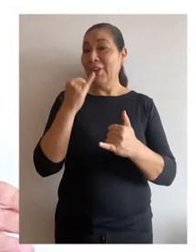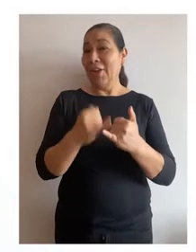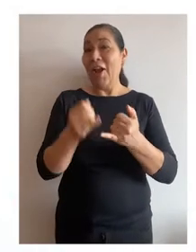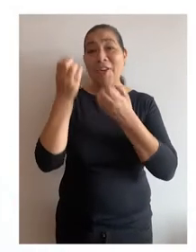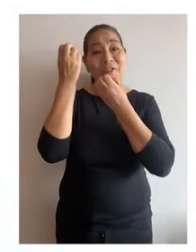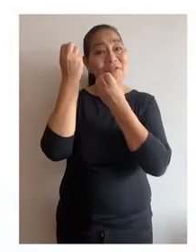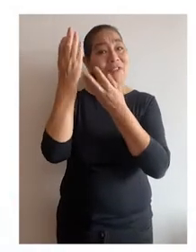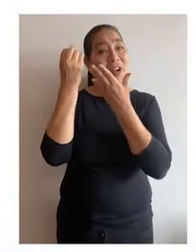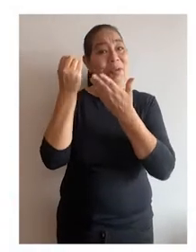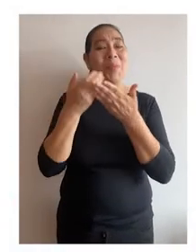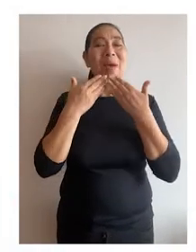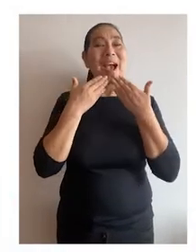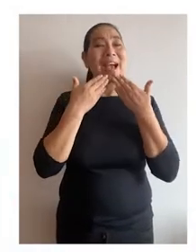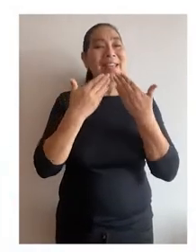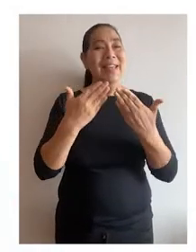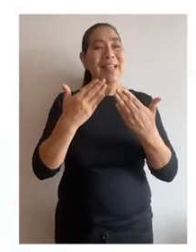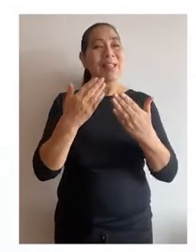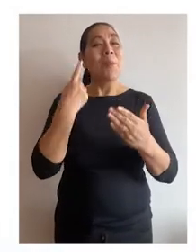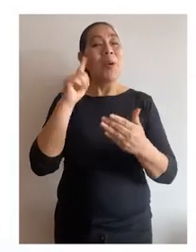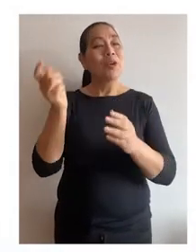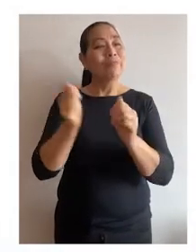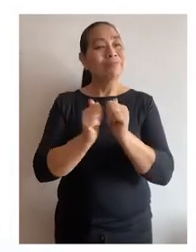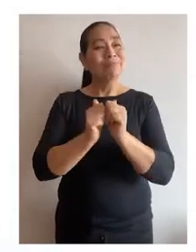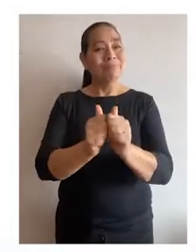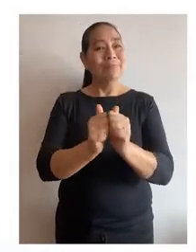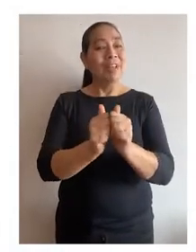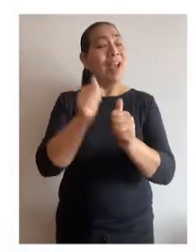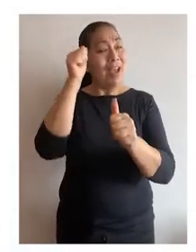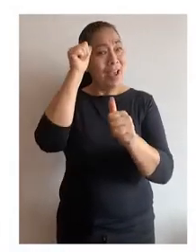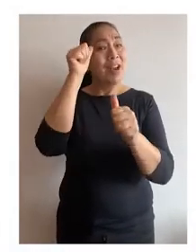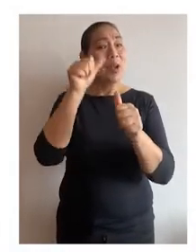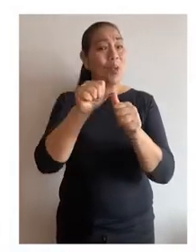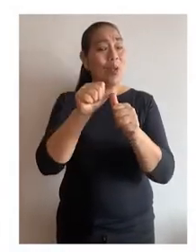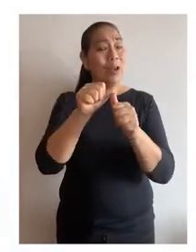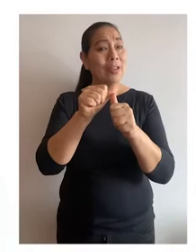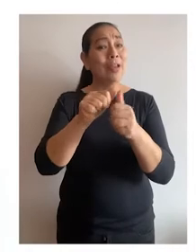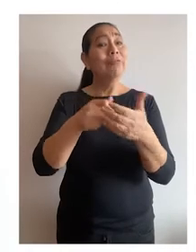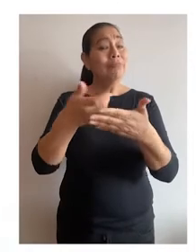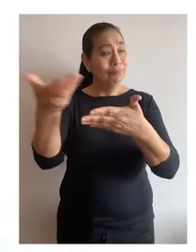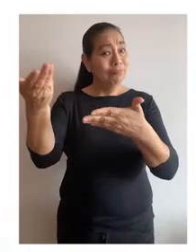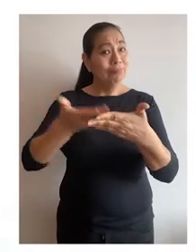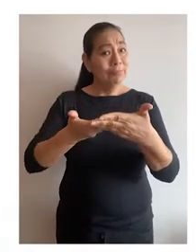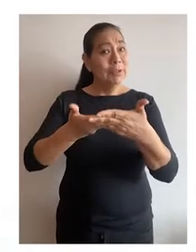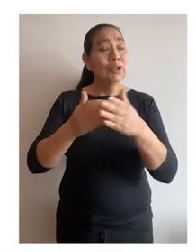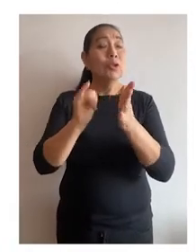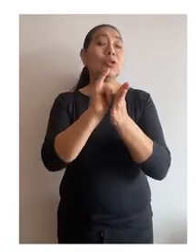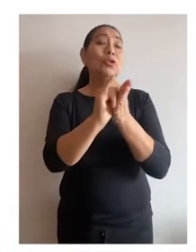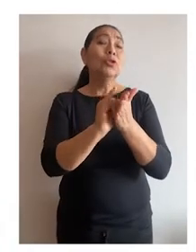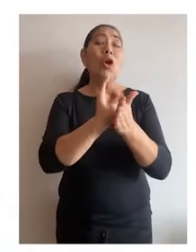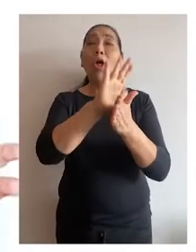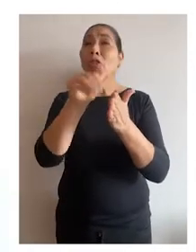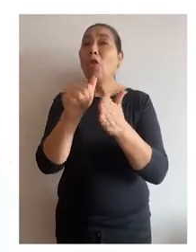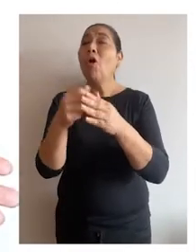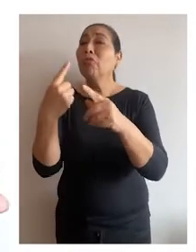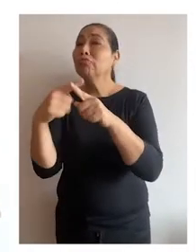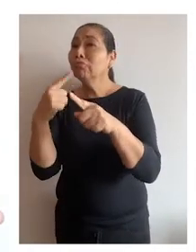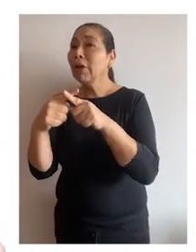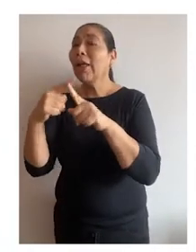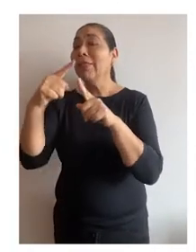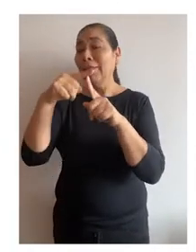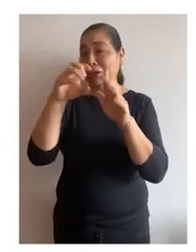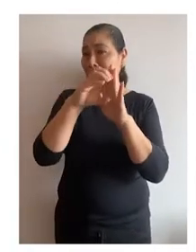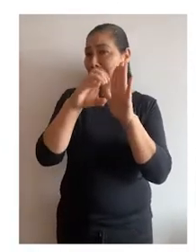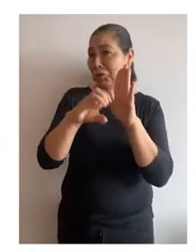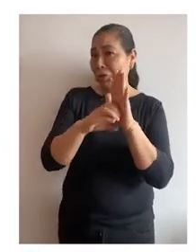Hasta aquí con las informaciones, muchísimas gracias por su compañía. Recuerde suscribirse a nuestro canal de YouTube para estar al tanto de todas las